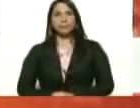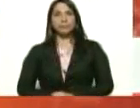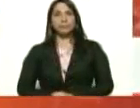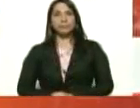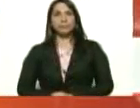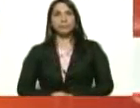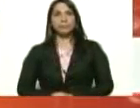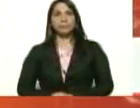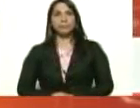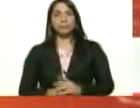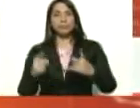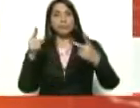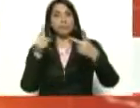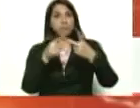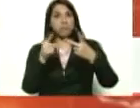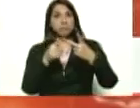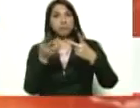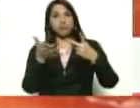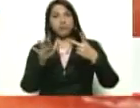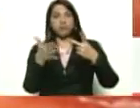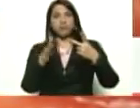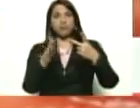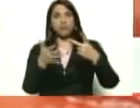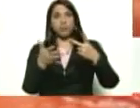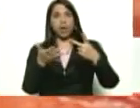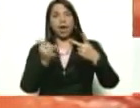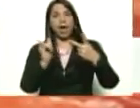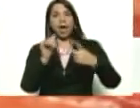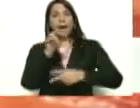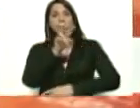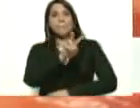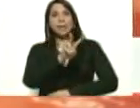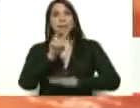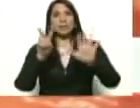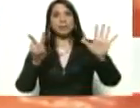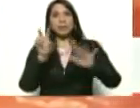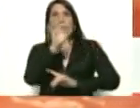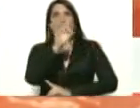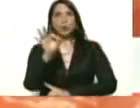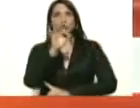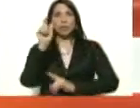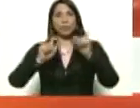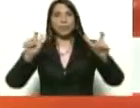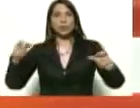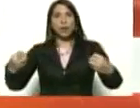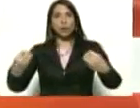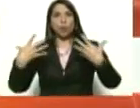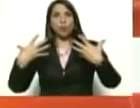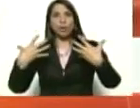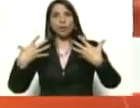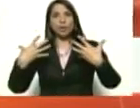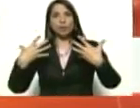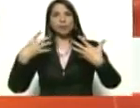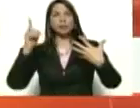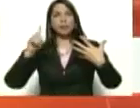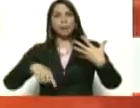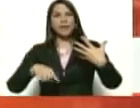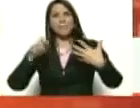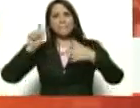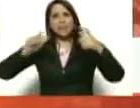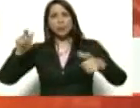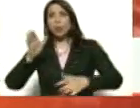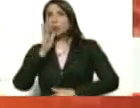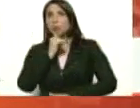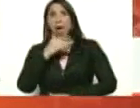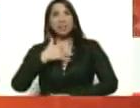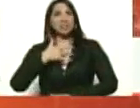Y en condición leve se encuentra el 27% de las personas contagiadas y asintomáticos el